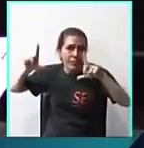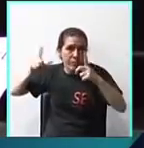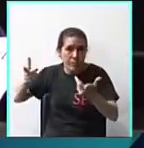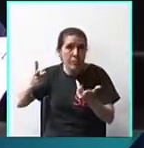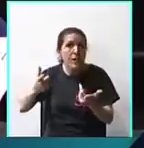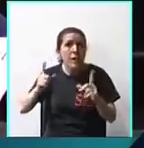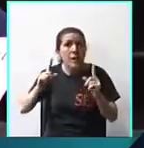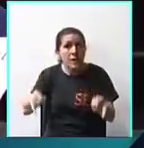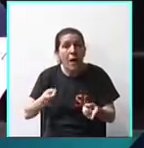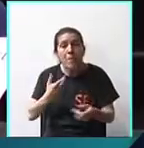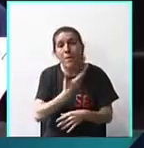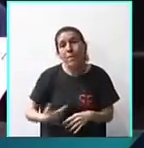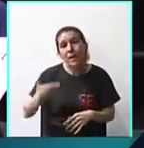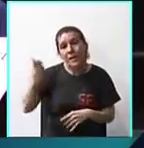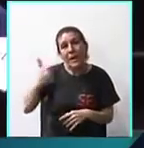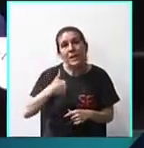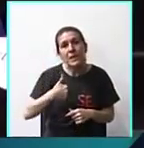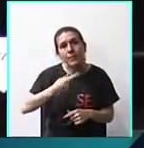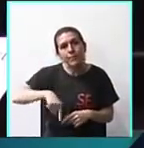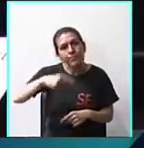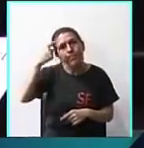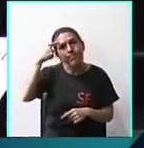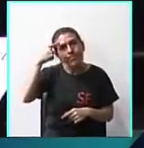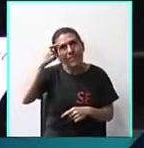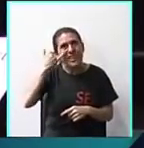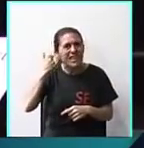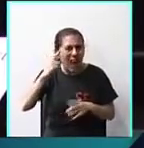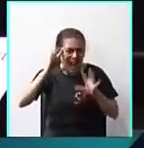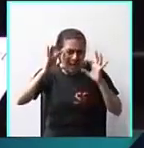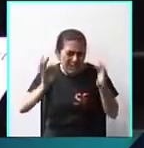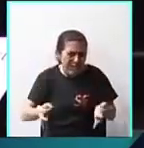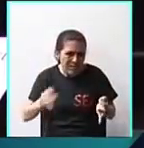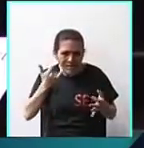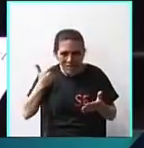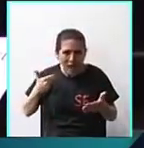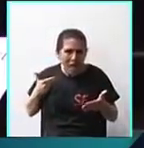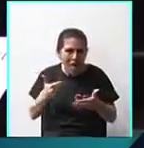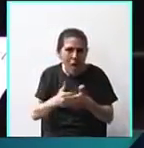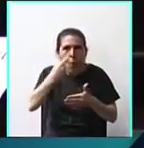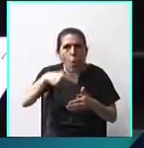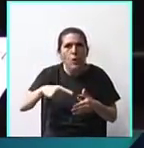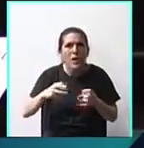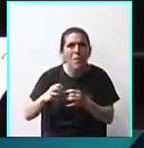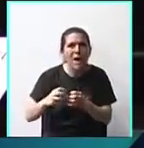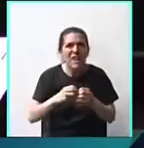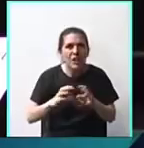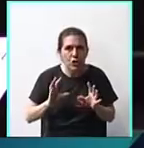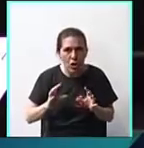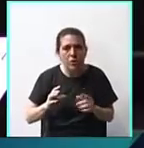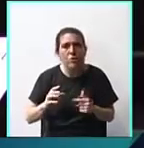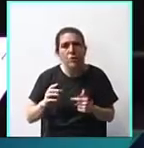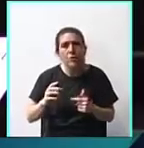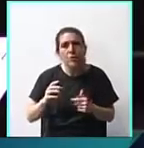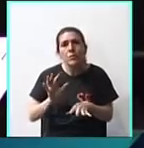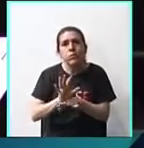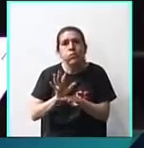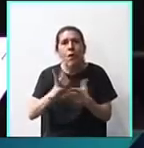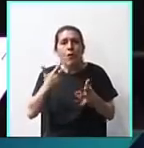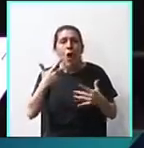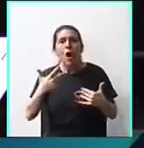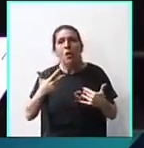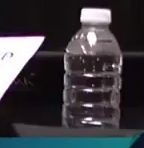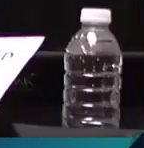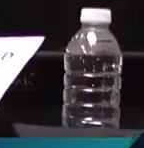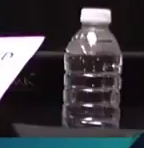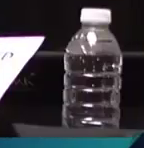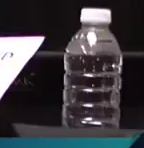Y señor Presidente, creemos, ya estamos casi convencidos a esta altura del año, en estas últimas sesiones, que un espíritu napoleónico